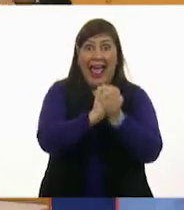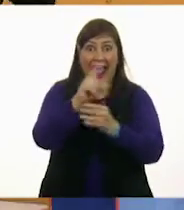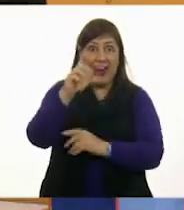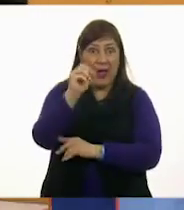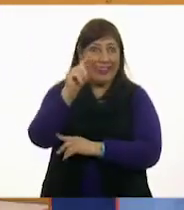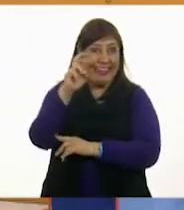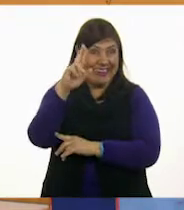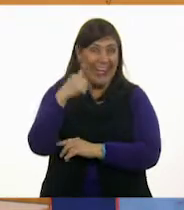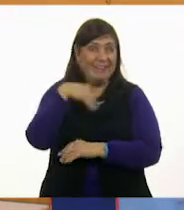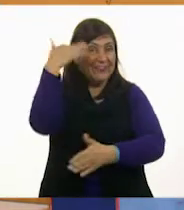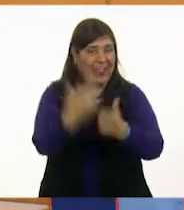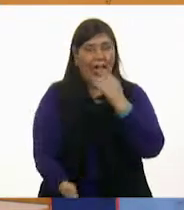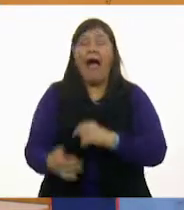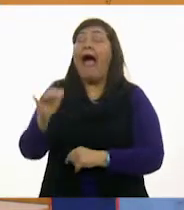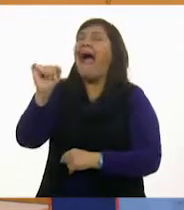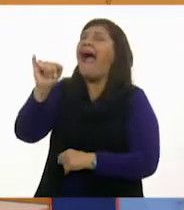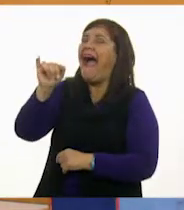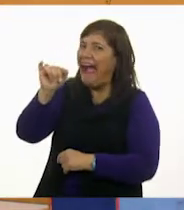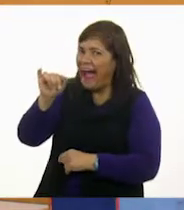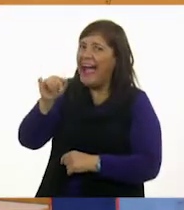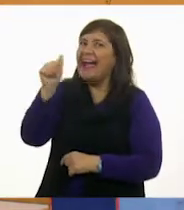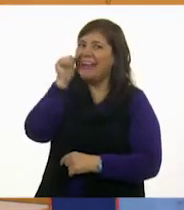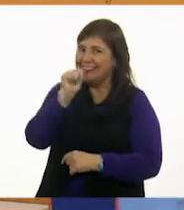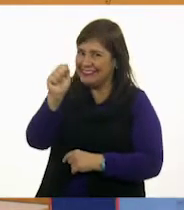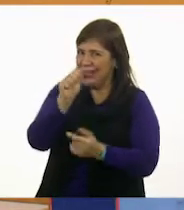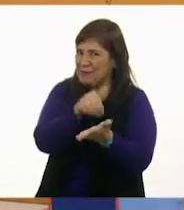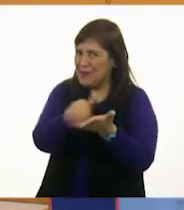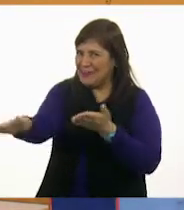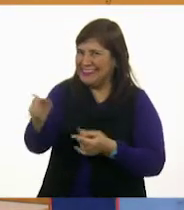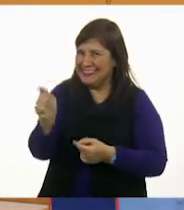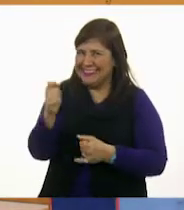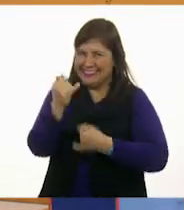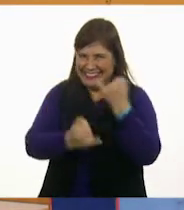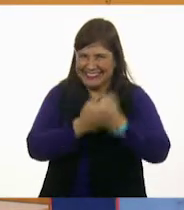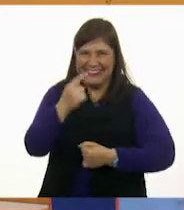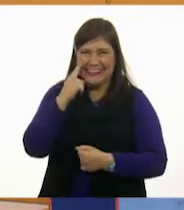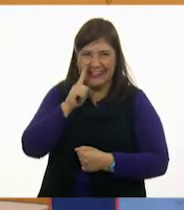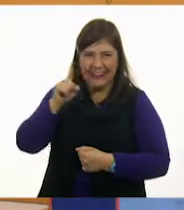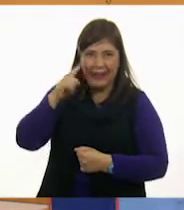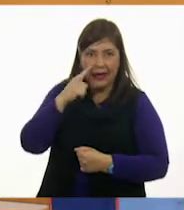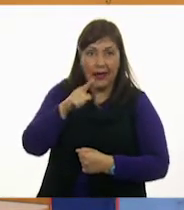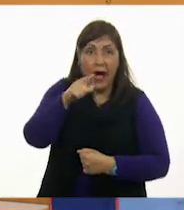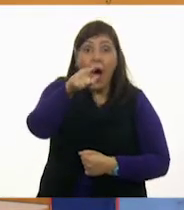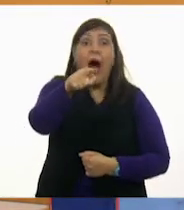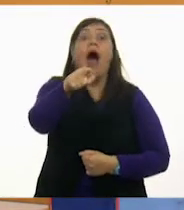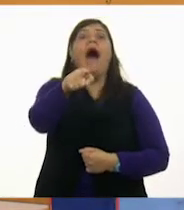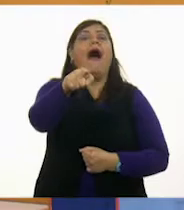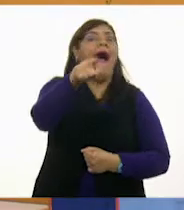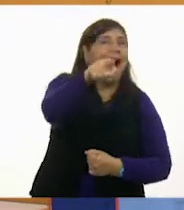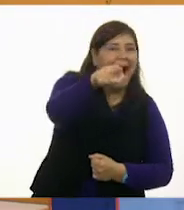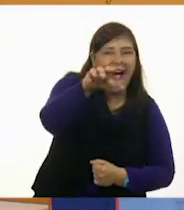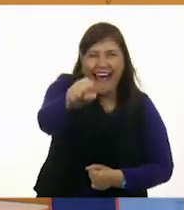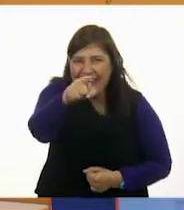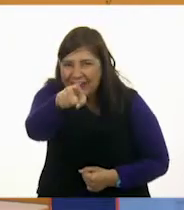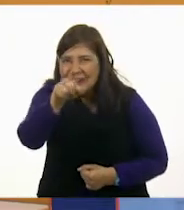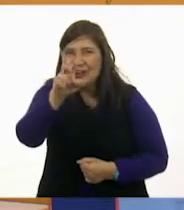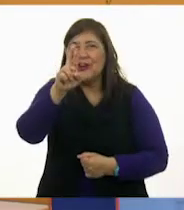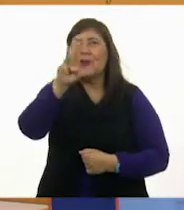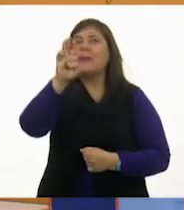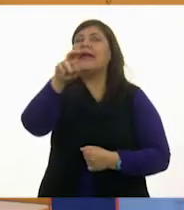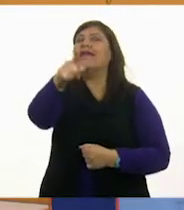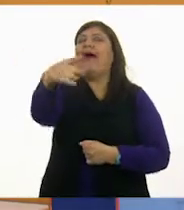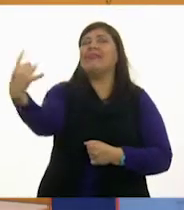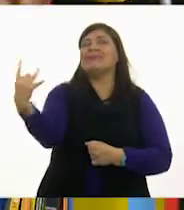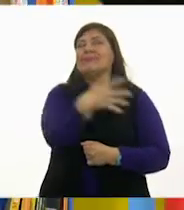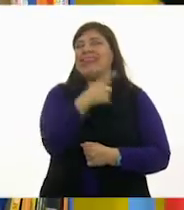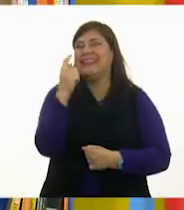¡Lotería! Perfecto. Ya te iba yo a sacar del juego. Porque ya, mira, allá Rubén, Rubén ya había gritado lotería antes